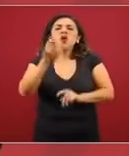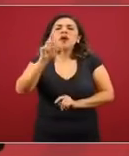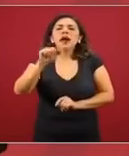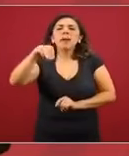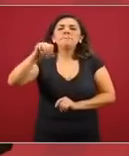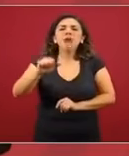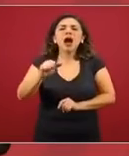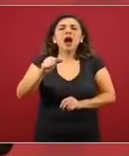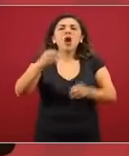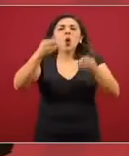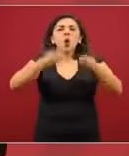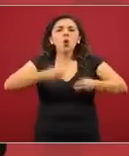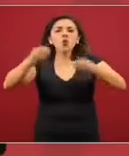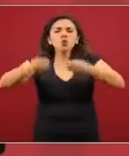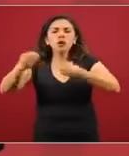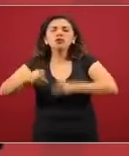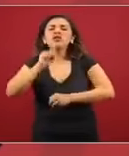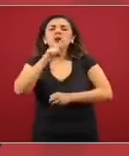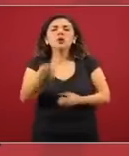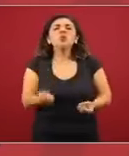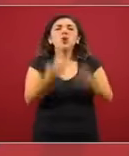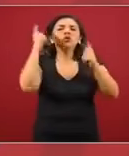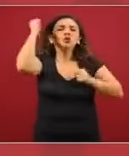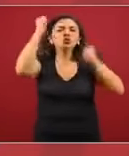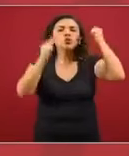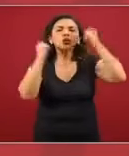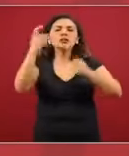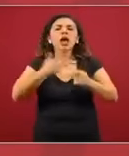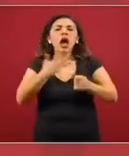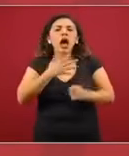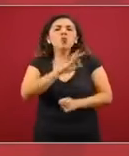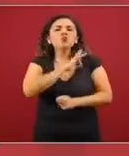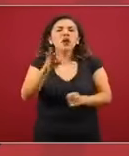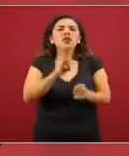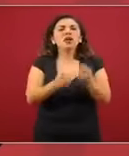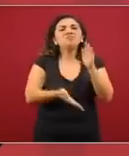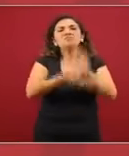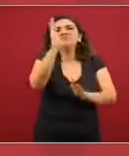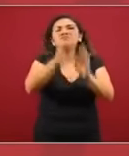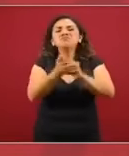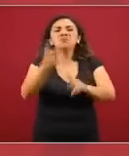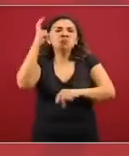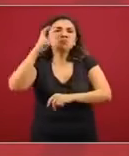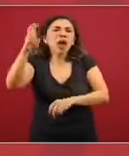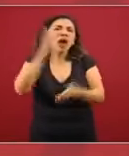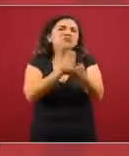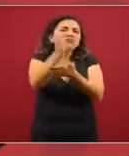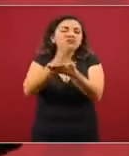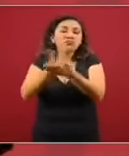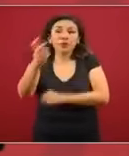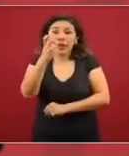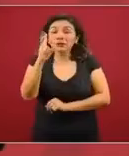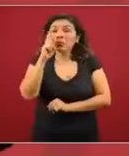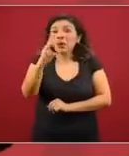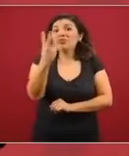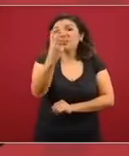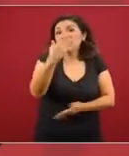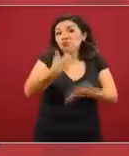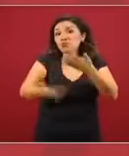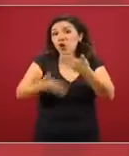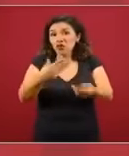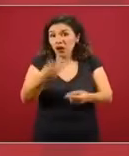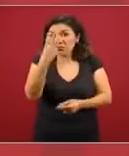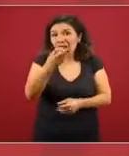número de turistas que se pueden desplazar. Para ello, se vio tres escenarios, porque estamos